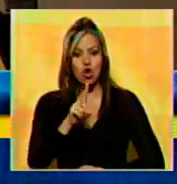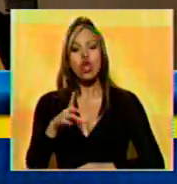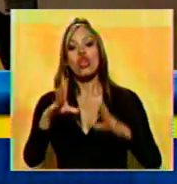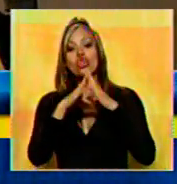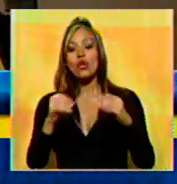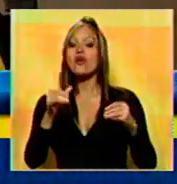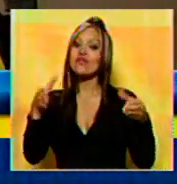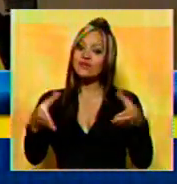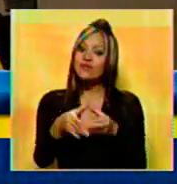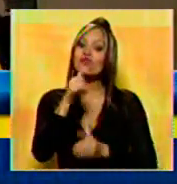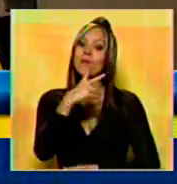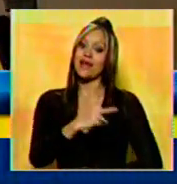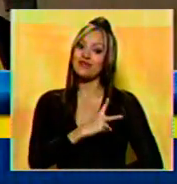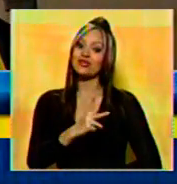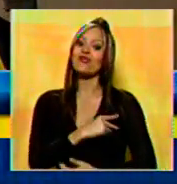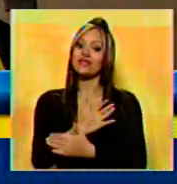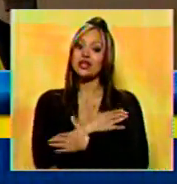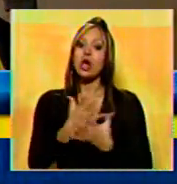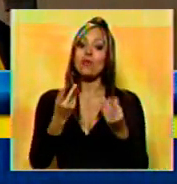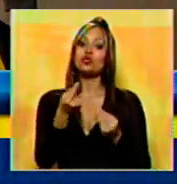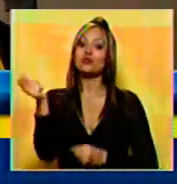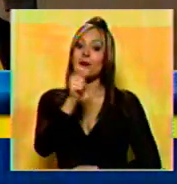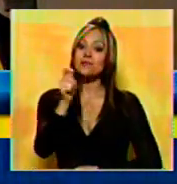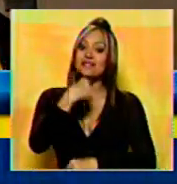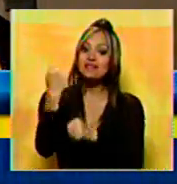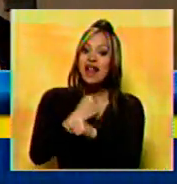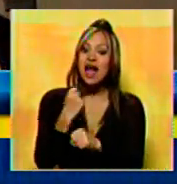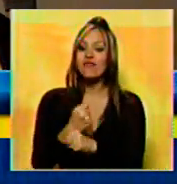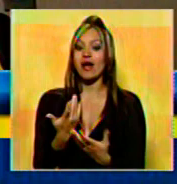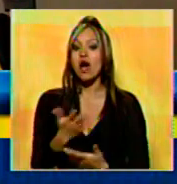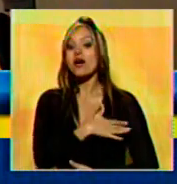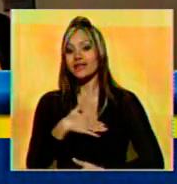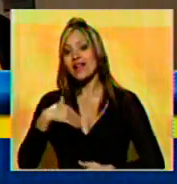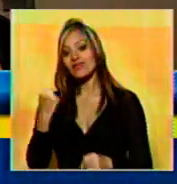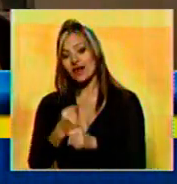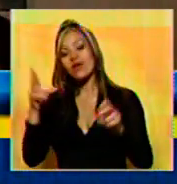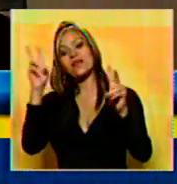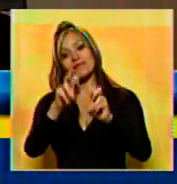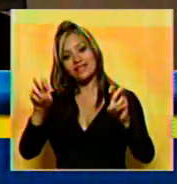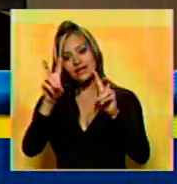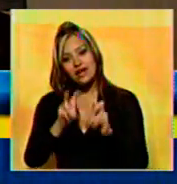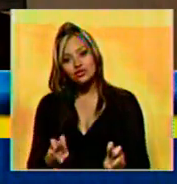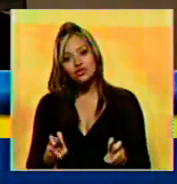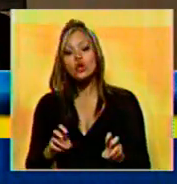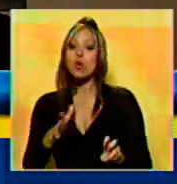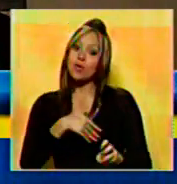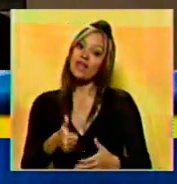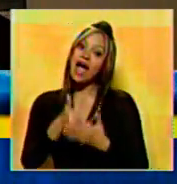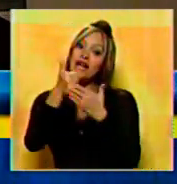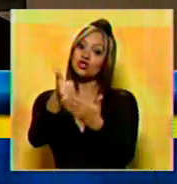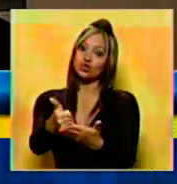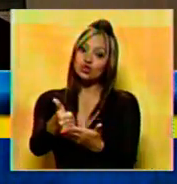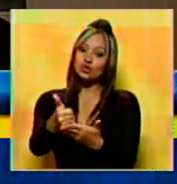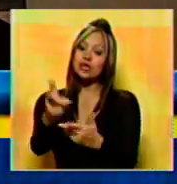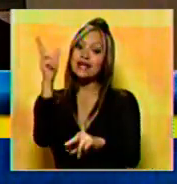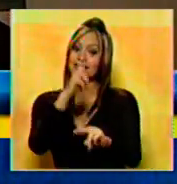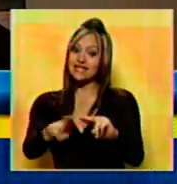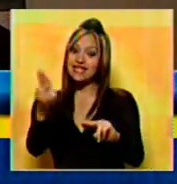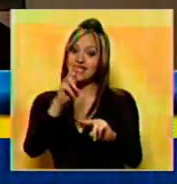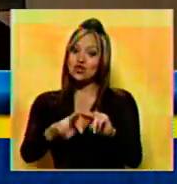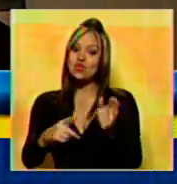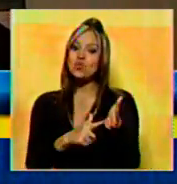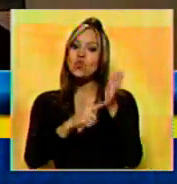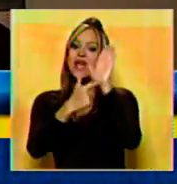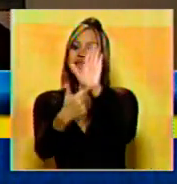todo el equipo de Noticiero de Benevisión que durante muchísimos meses trabajamos para hacer estos trabajos de investigación mientras podamos ayudar a nuestros niños a